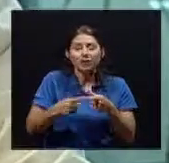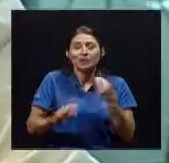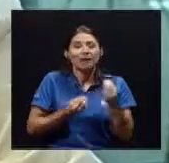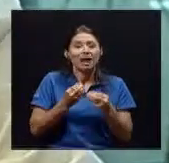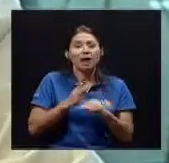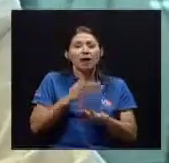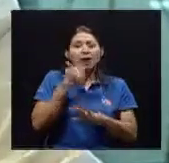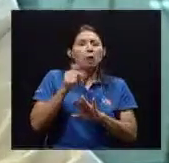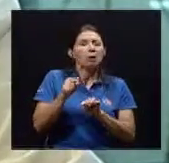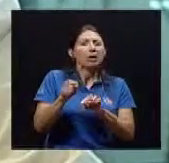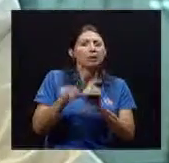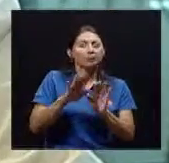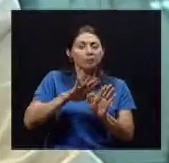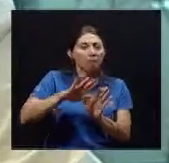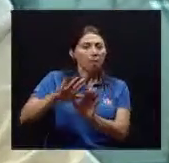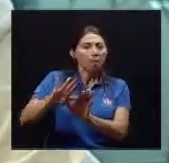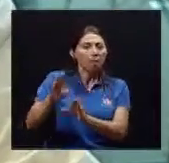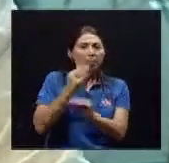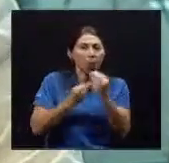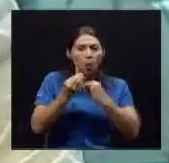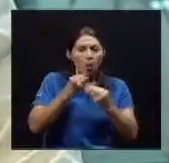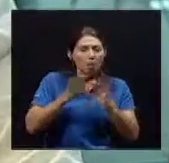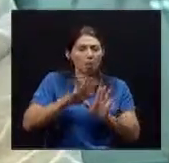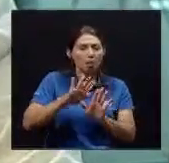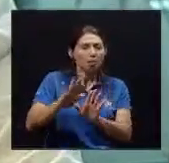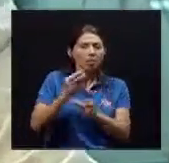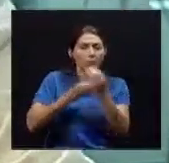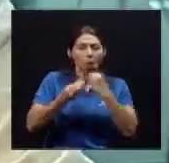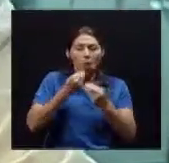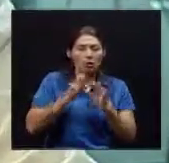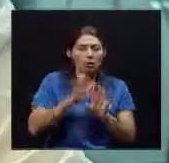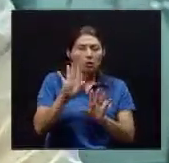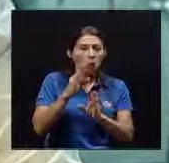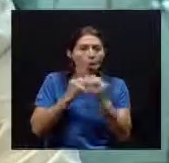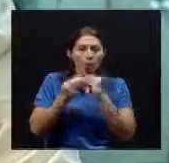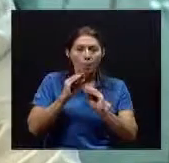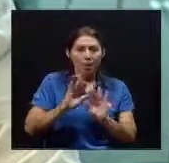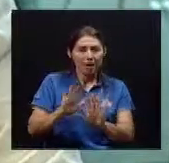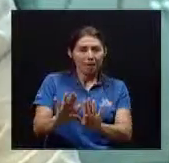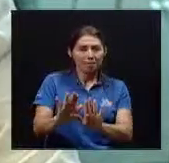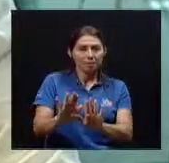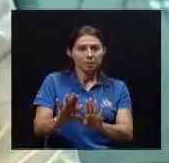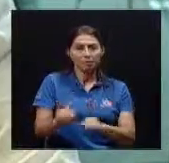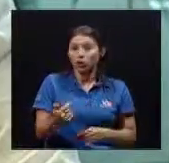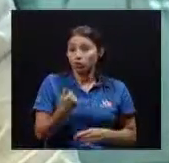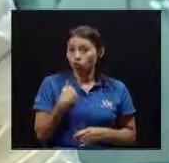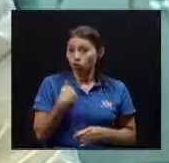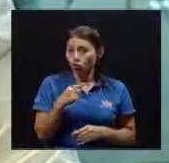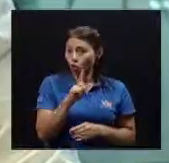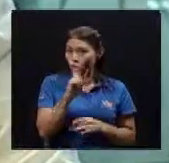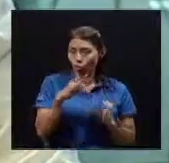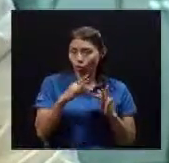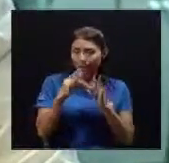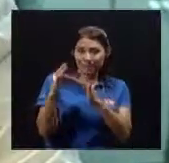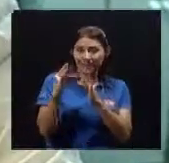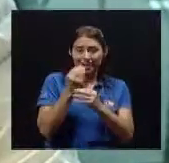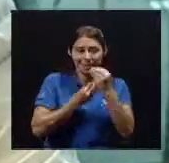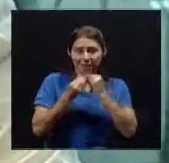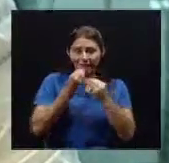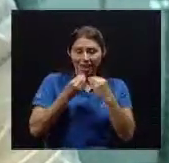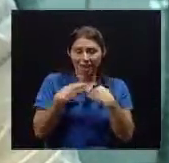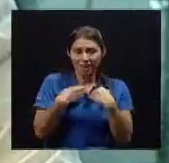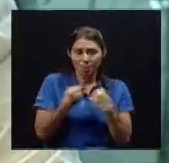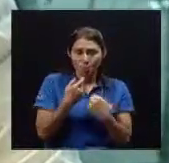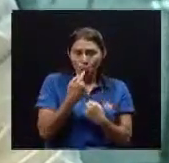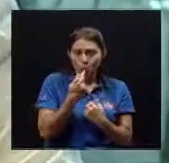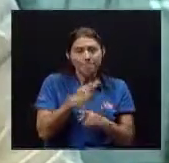Proceso Sencillamente Lo dejan pasar Y lo Evita comer Yo no No soy Nutricionista Así que no le